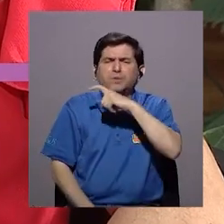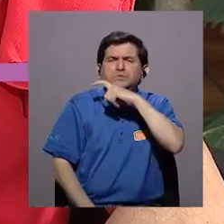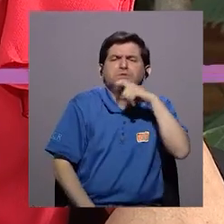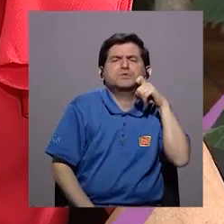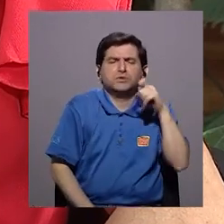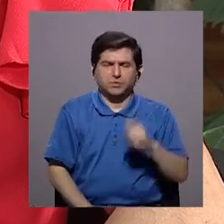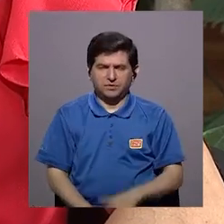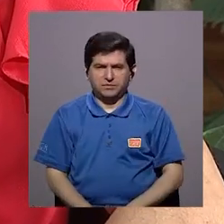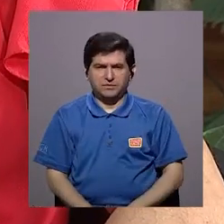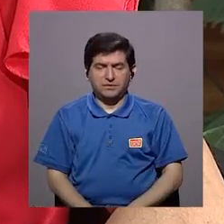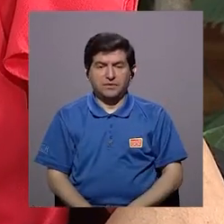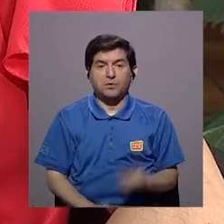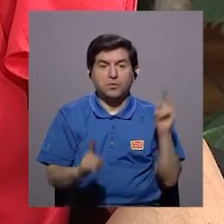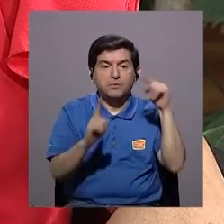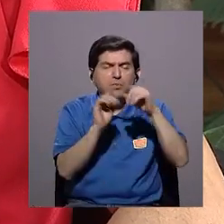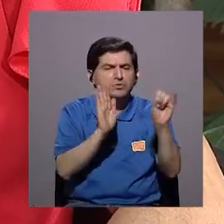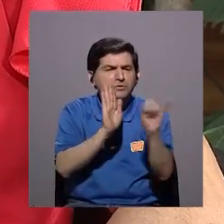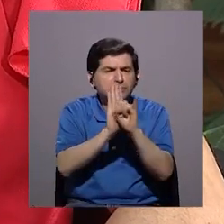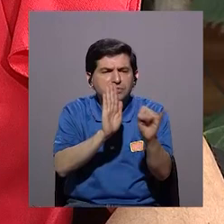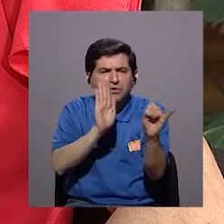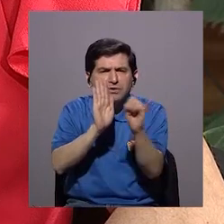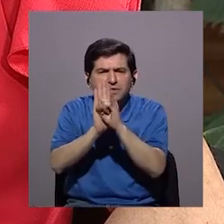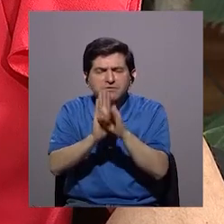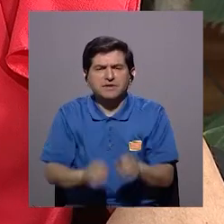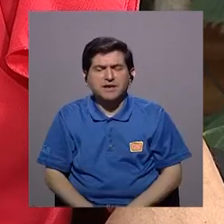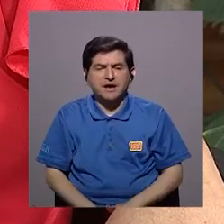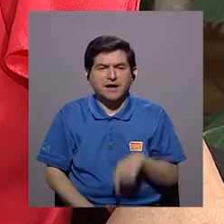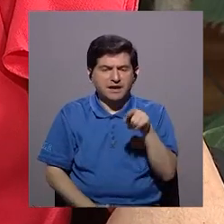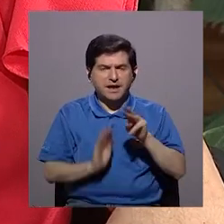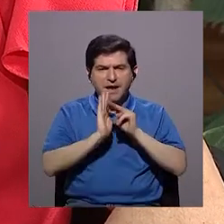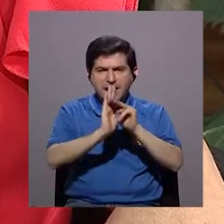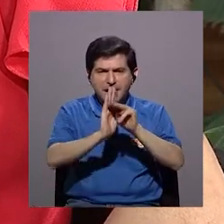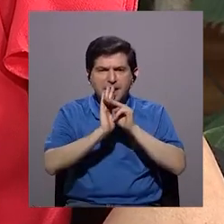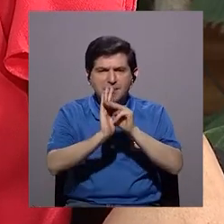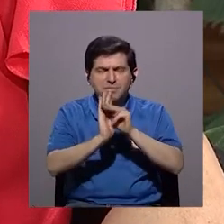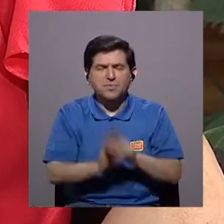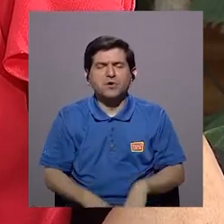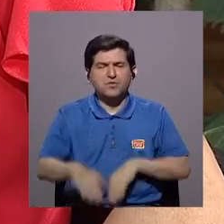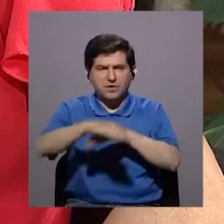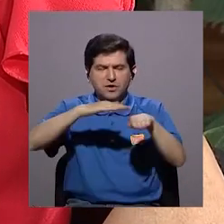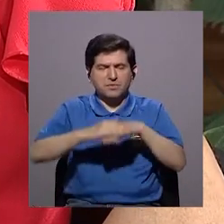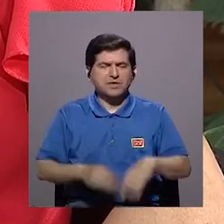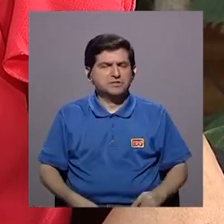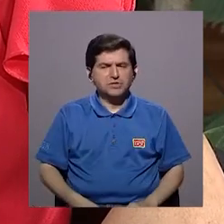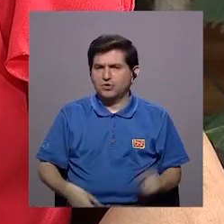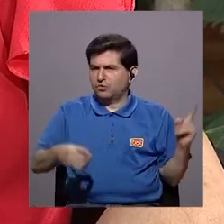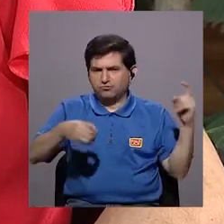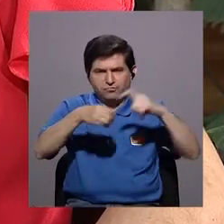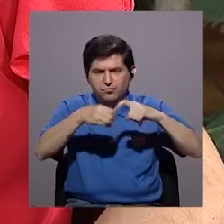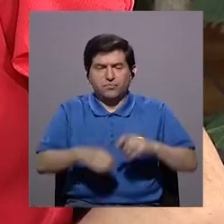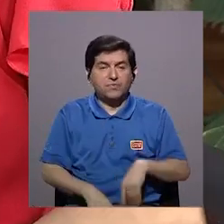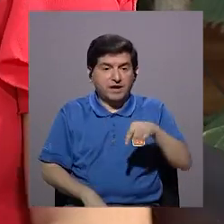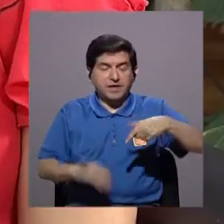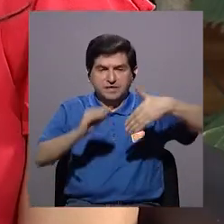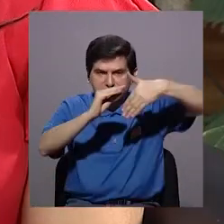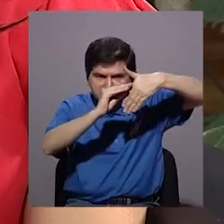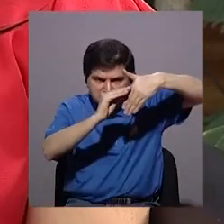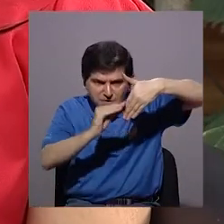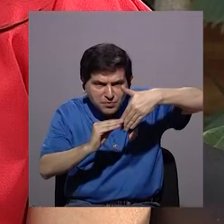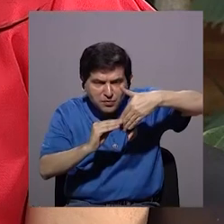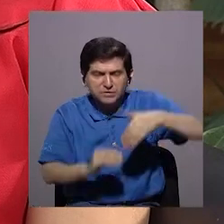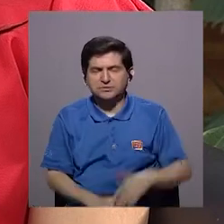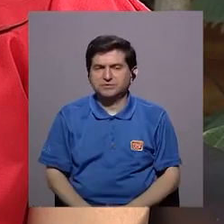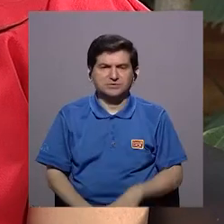mojada, seca, y con el fin de ir identificando lo que llamamos el patrón básico infértil, que es un moco